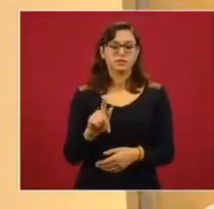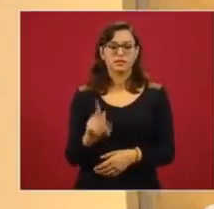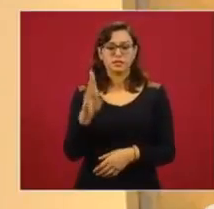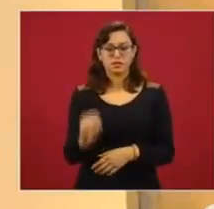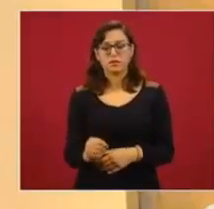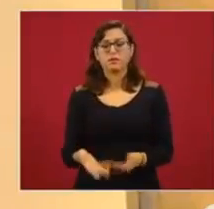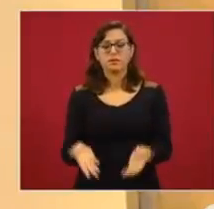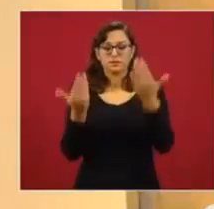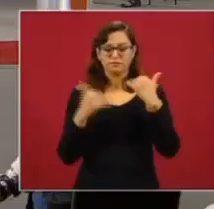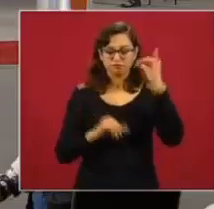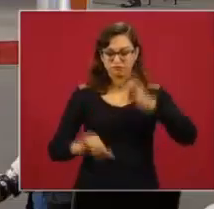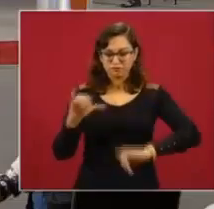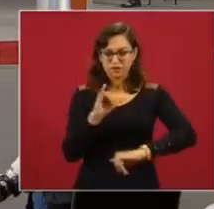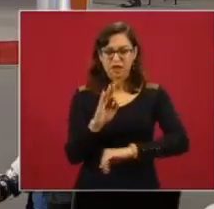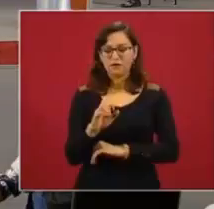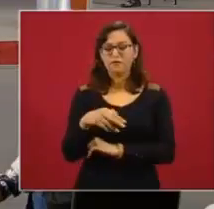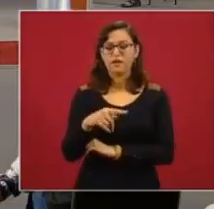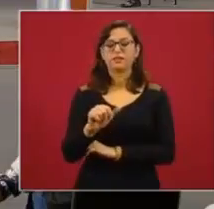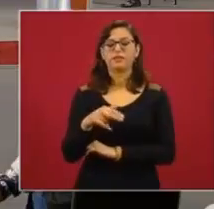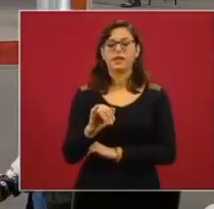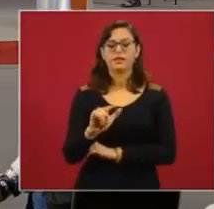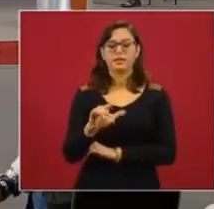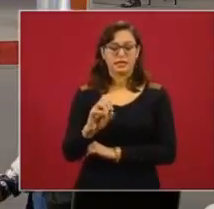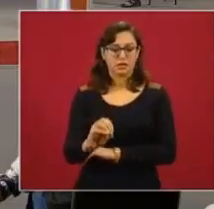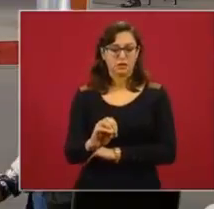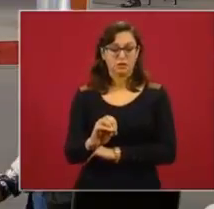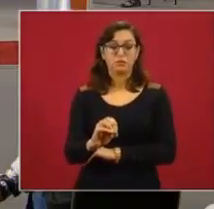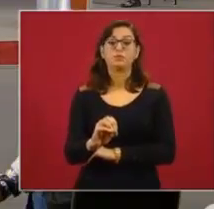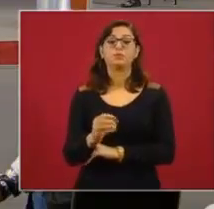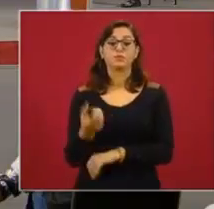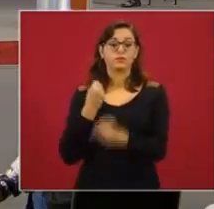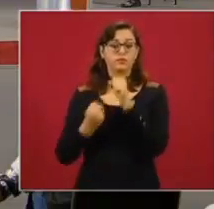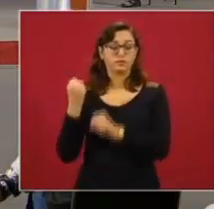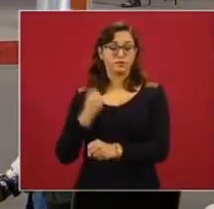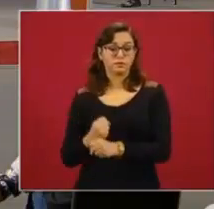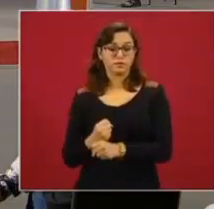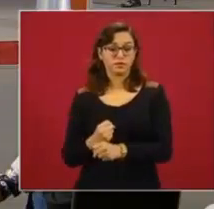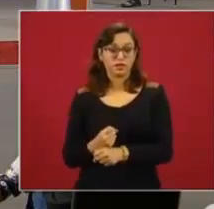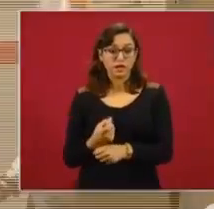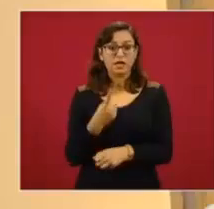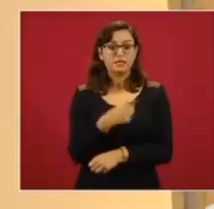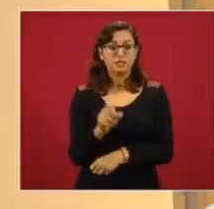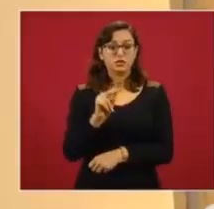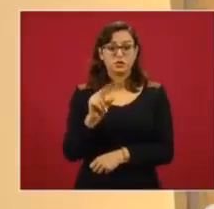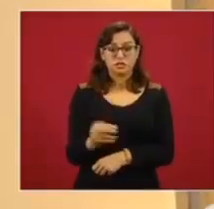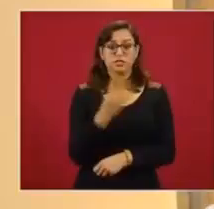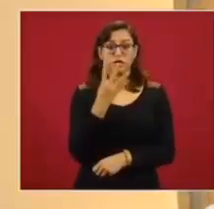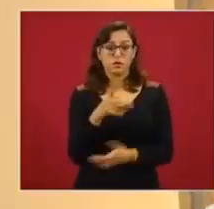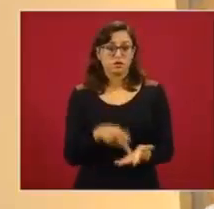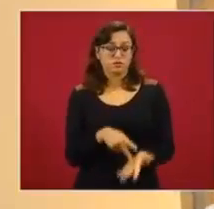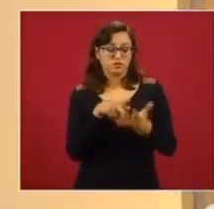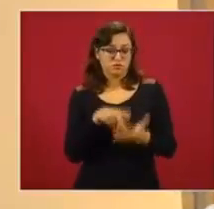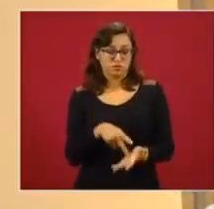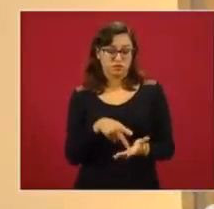fentanilo, aquí la diferencia es importante. En el 19, tuvimos 184 kilogramos de fentanilo